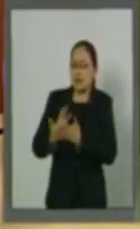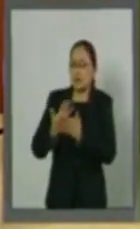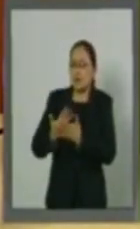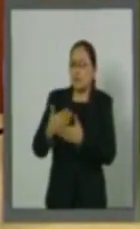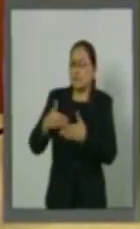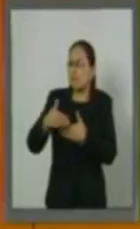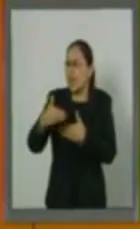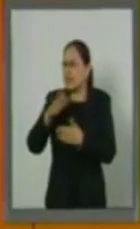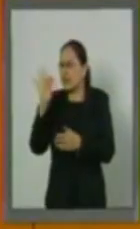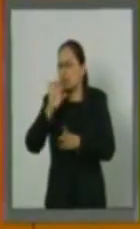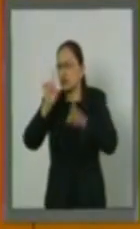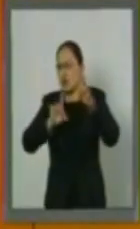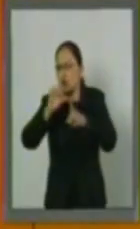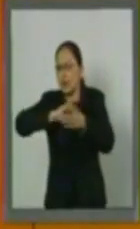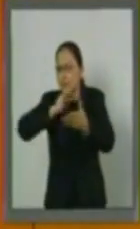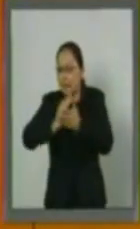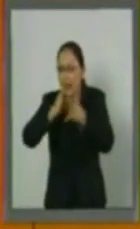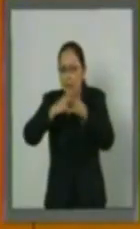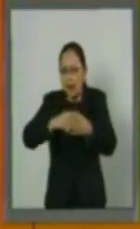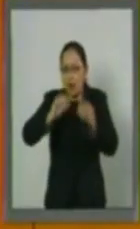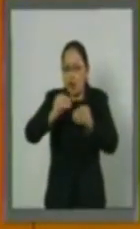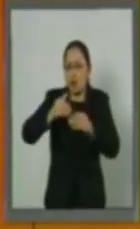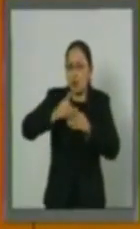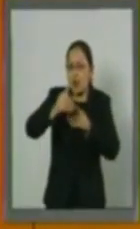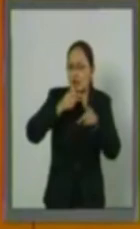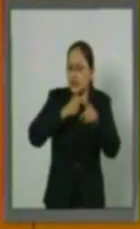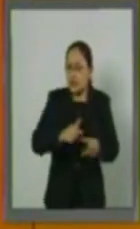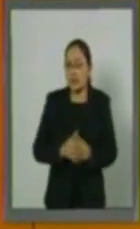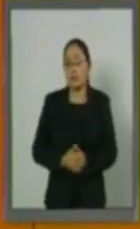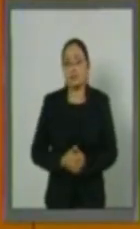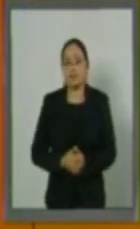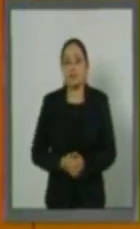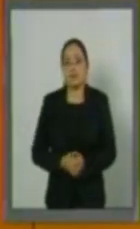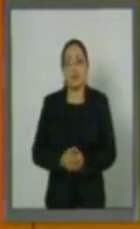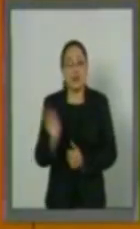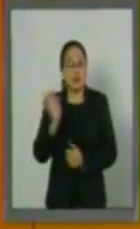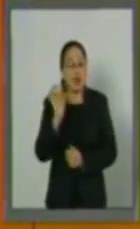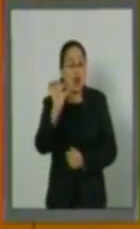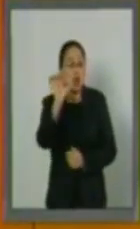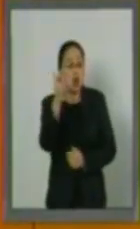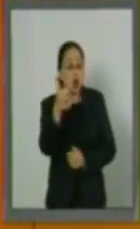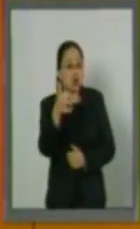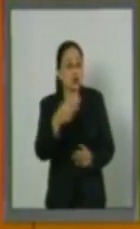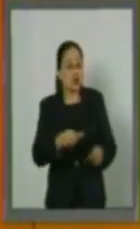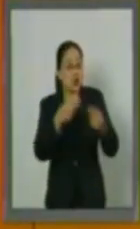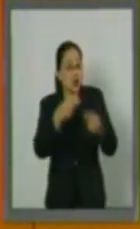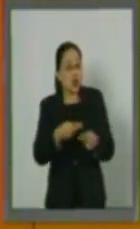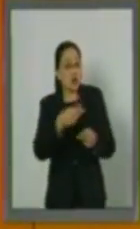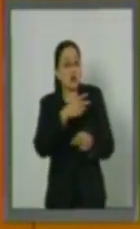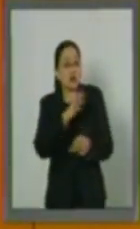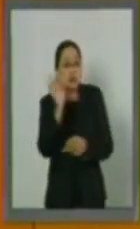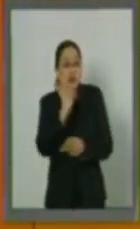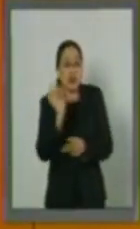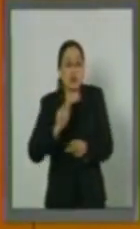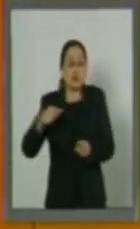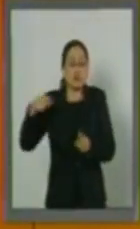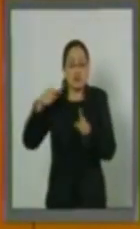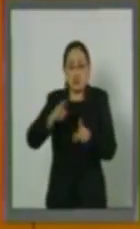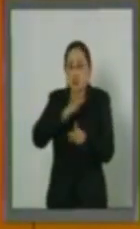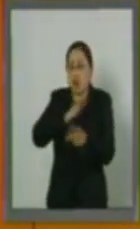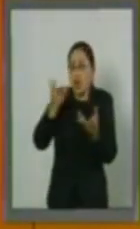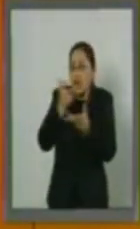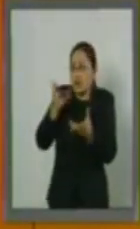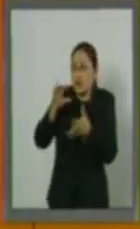algunas otras actividades que deberían de estar inmersas en su objeto social